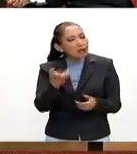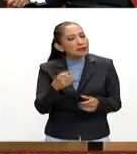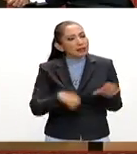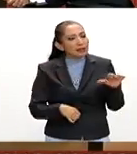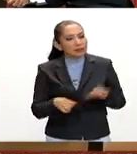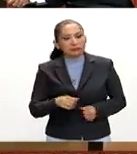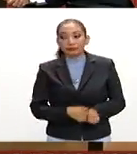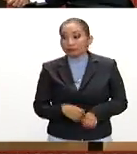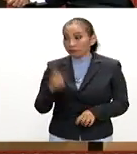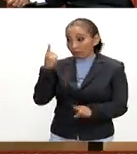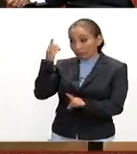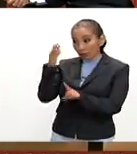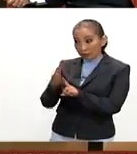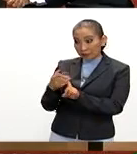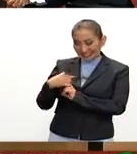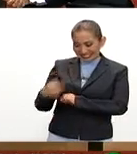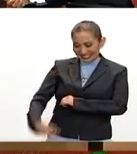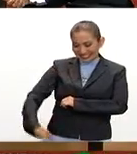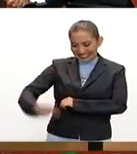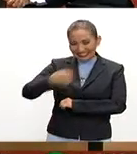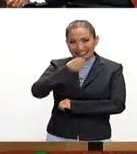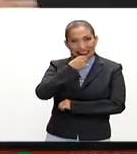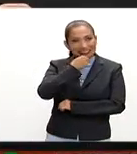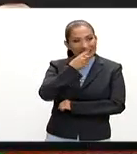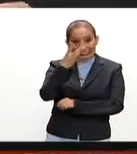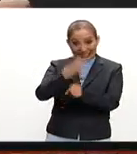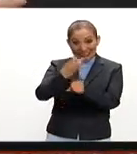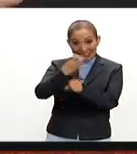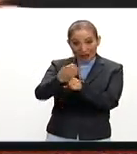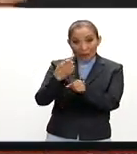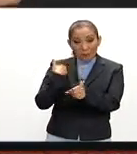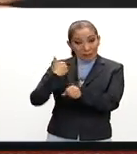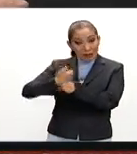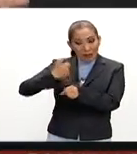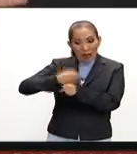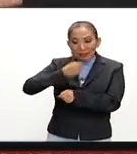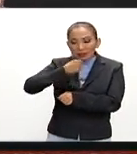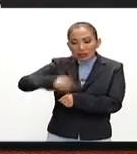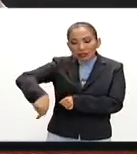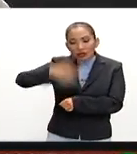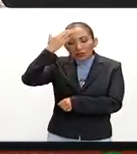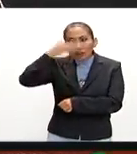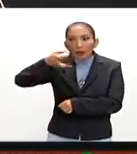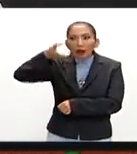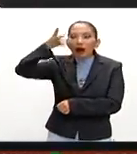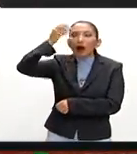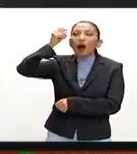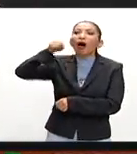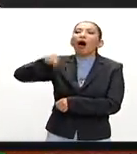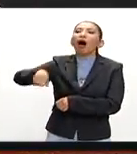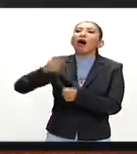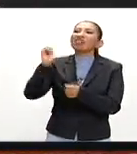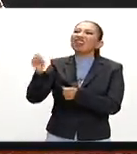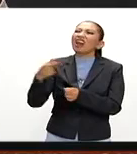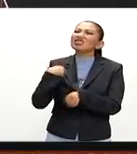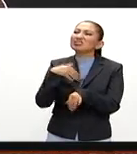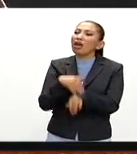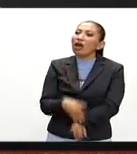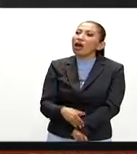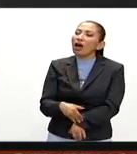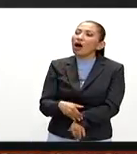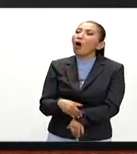acción? el objetivo es que desde esta edad desde tercero de primaria el niño sepa tenga conciencia de lo que es cumplir